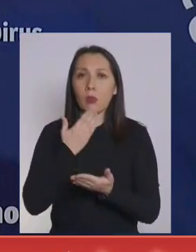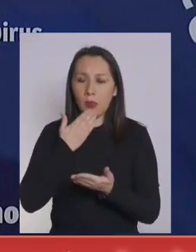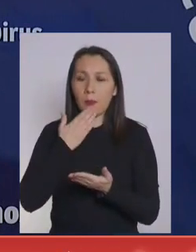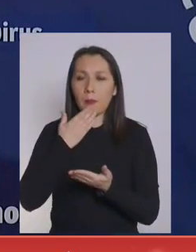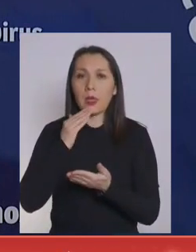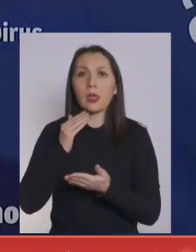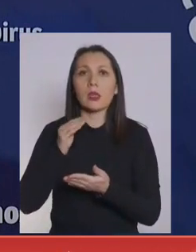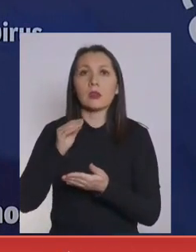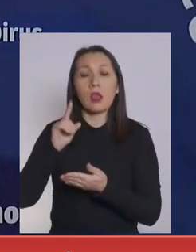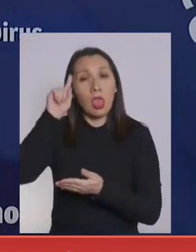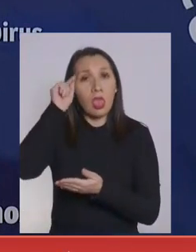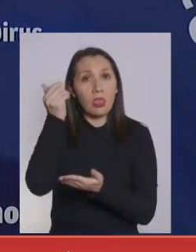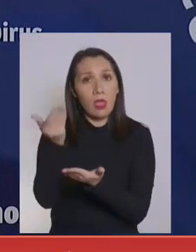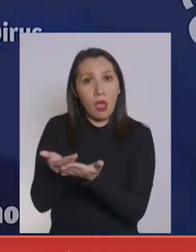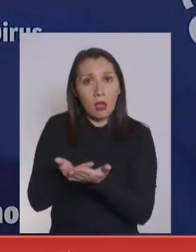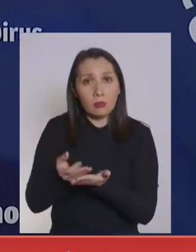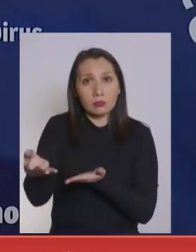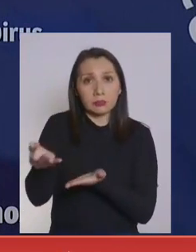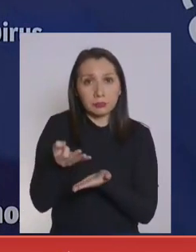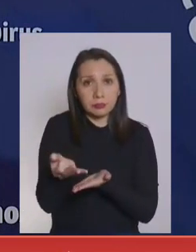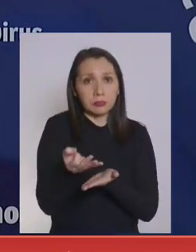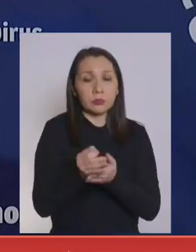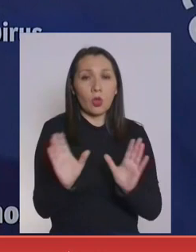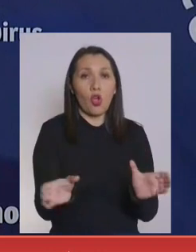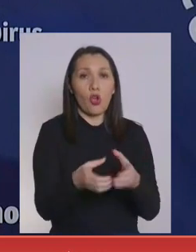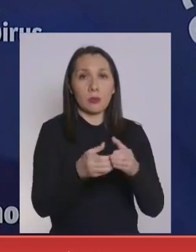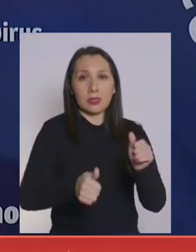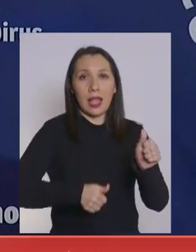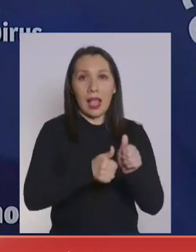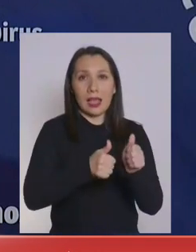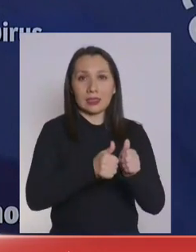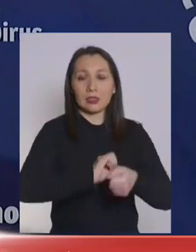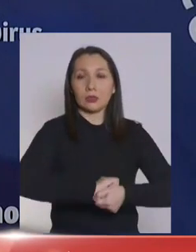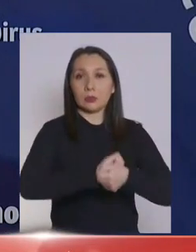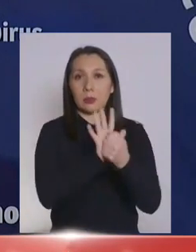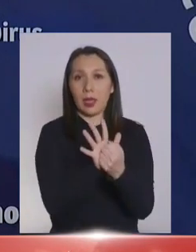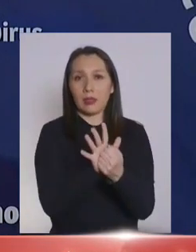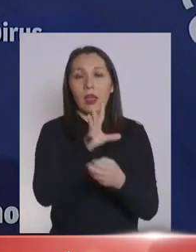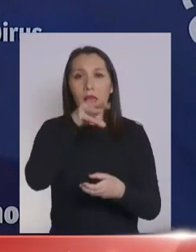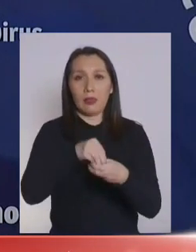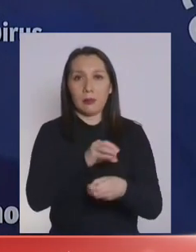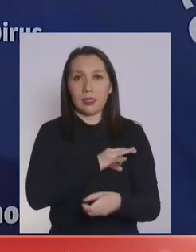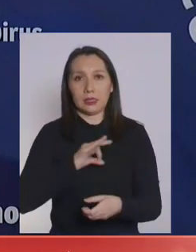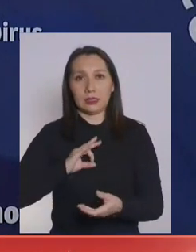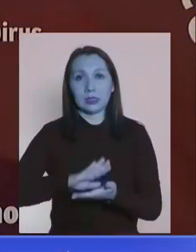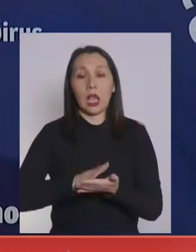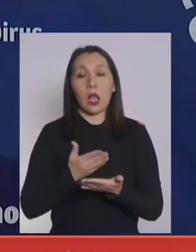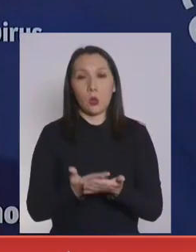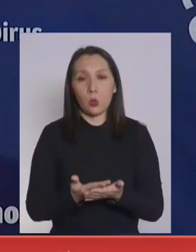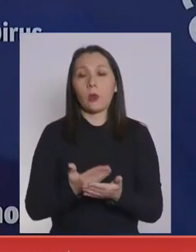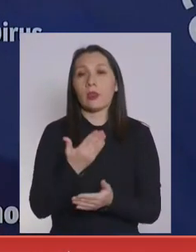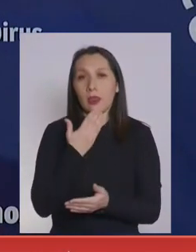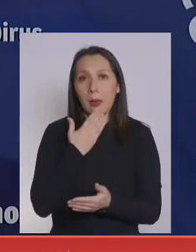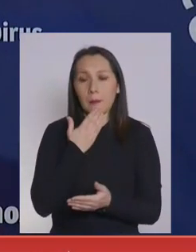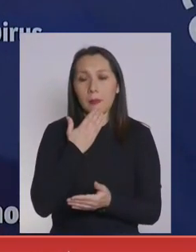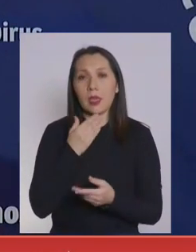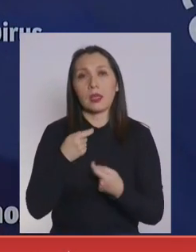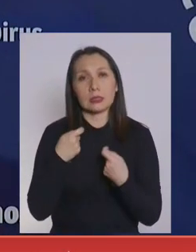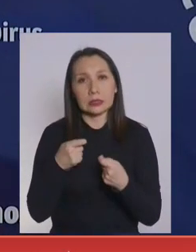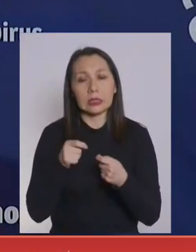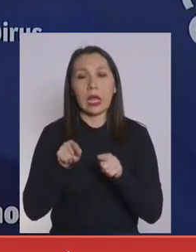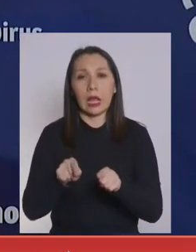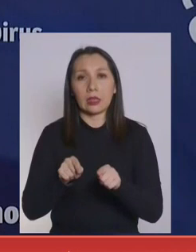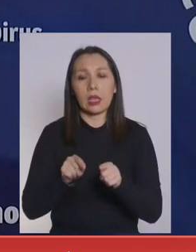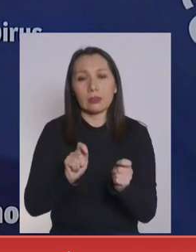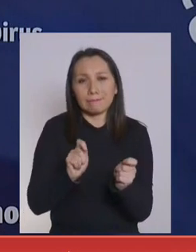las propuestas del Comité Asesor en Pandemia del Ministerio de Salud y ha tratado